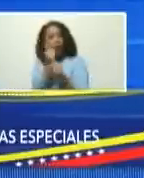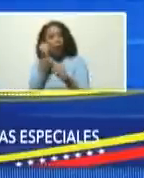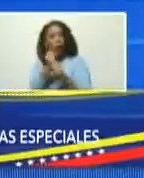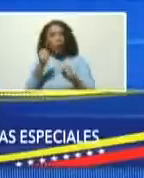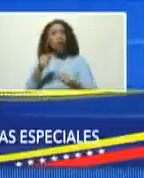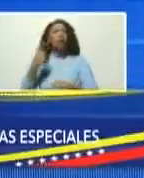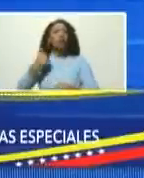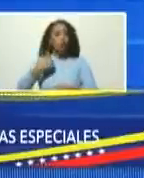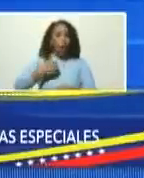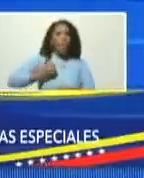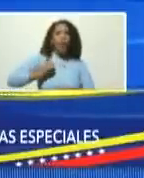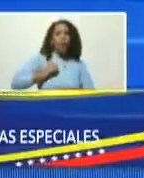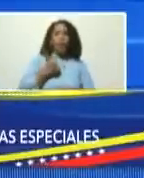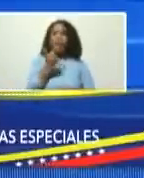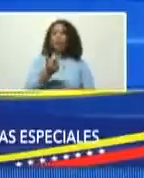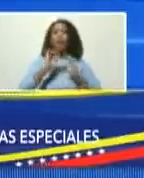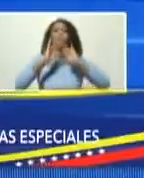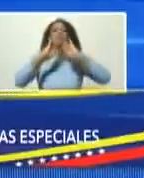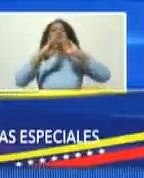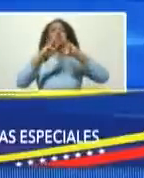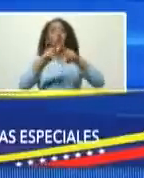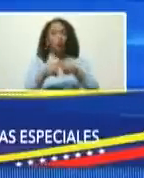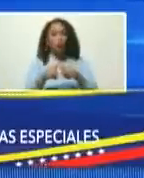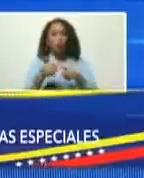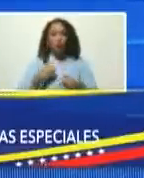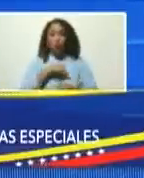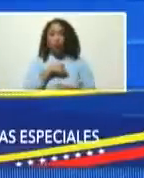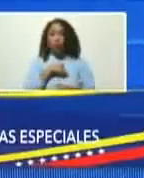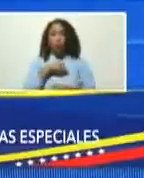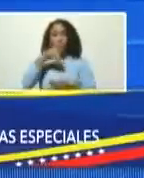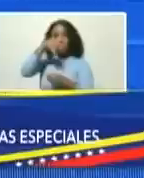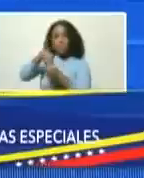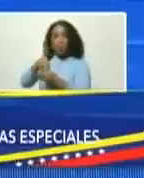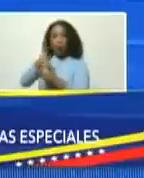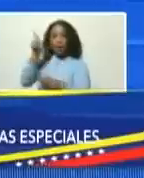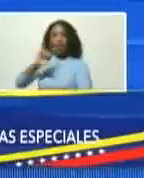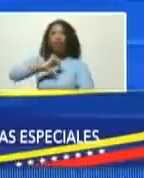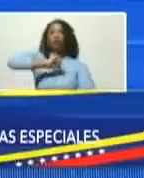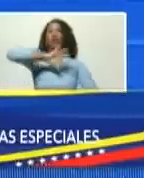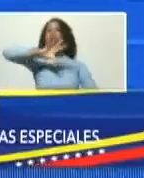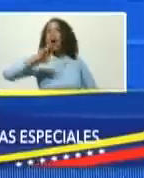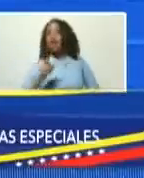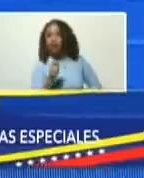aprovecho para decirle que en nuestra estadía en Sudáfrica,